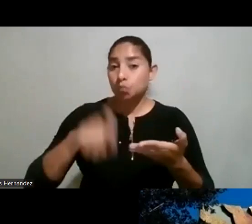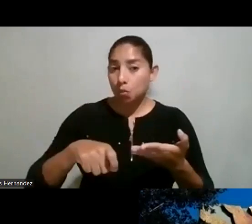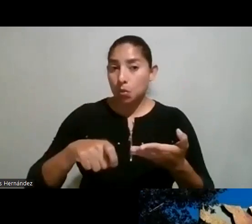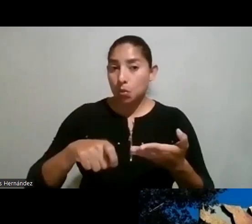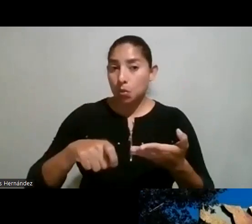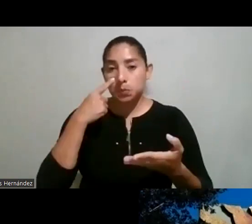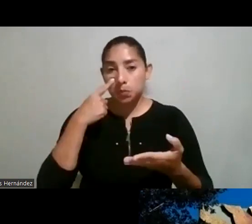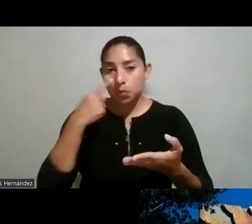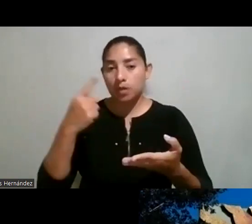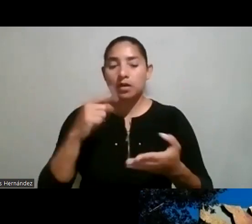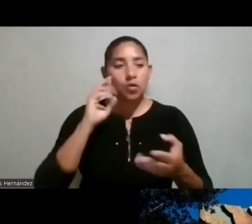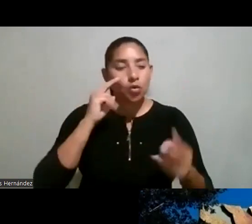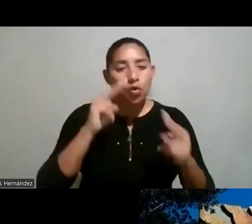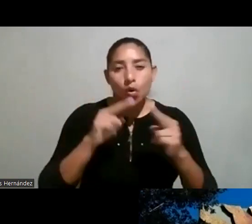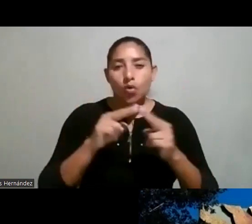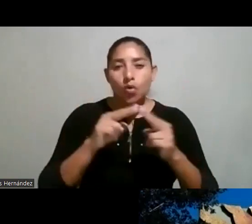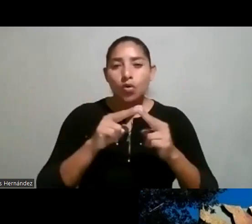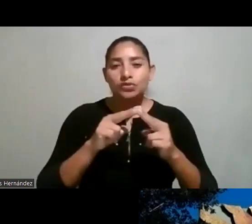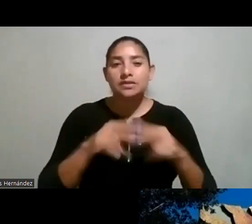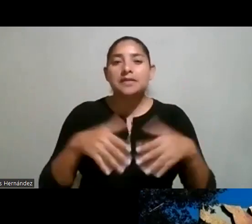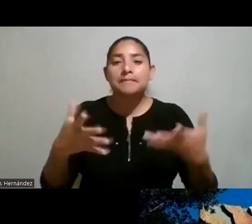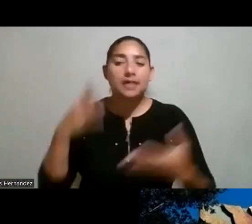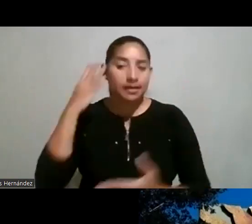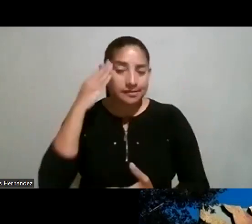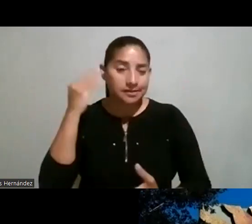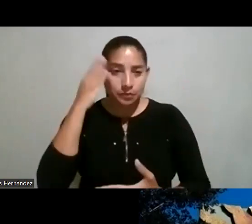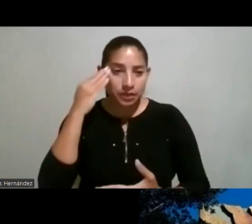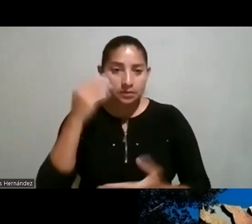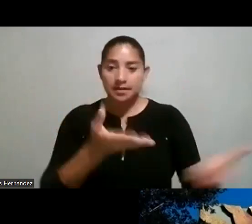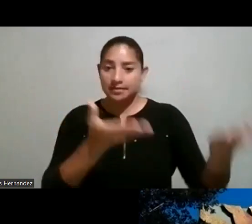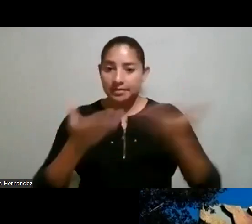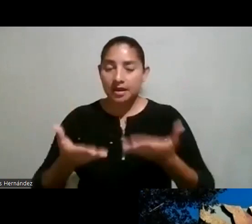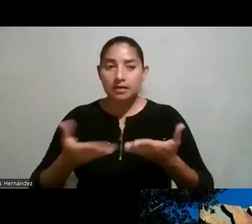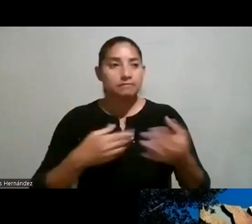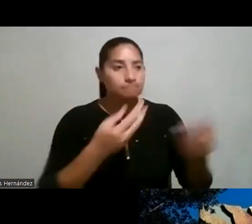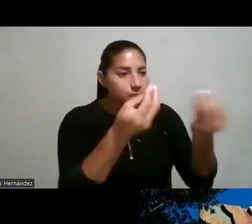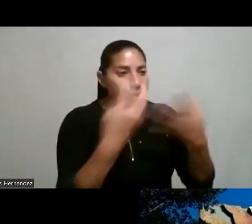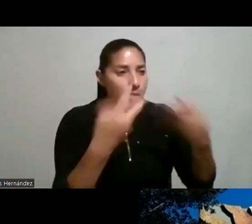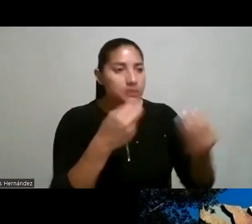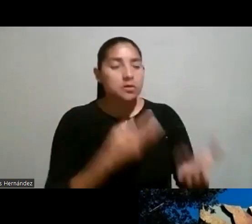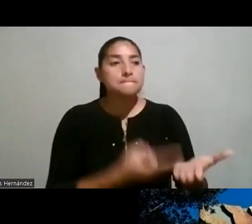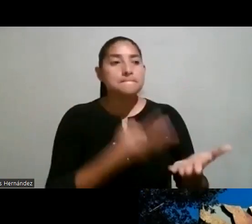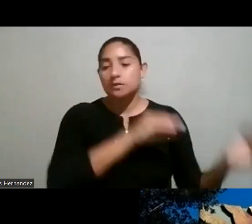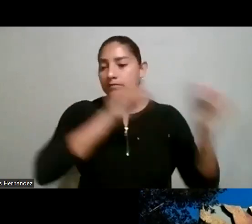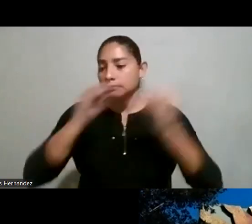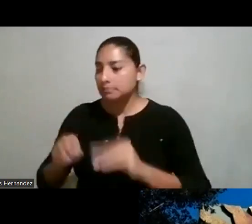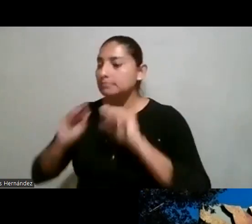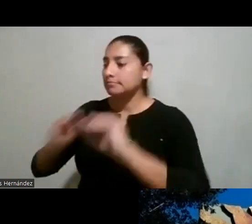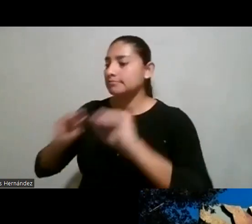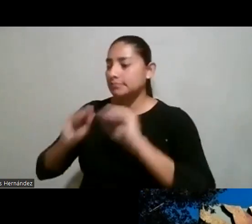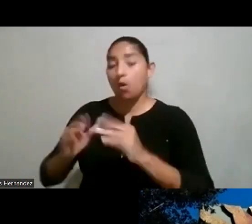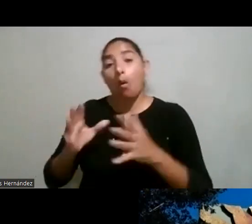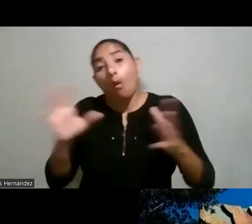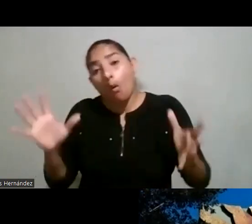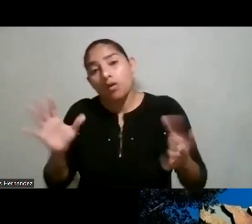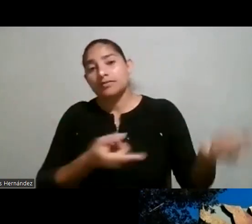puedan conocer de primera mano ese tipo de experiencias se traigan lo que lo que vean que es valioso verdad o incluso